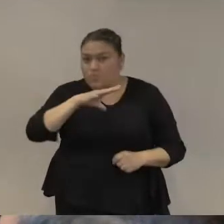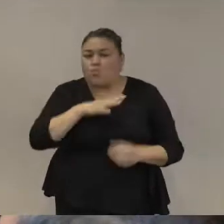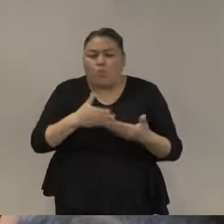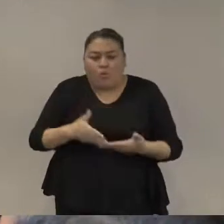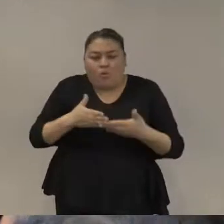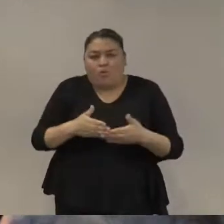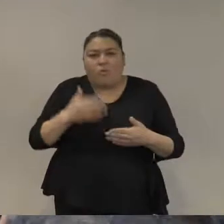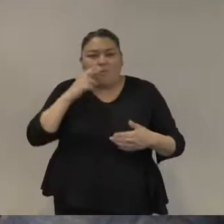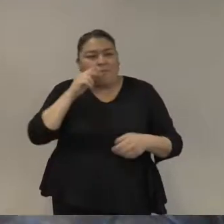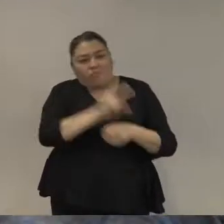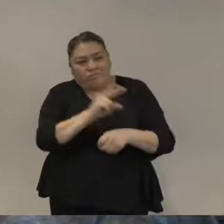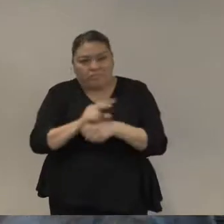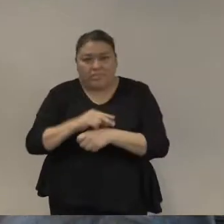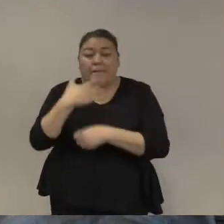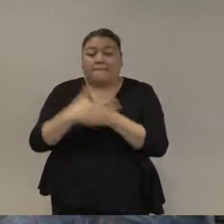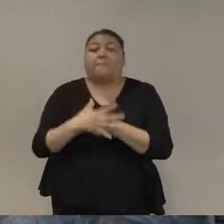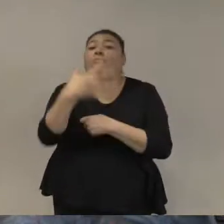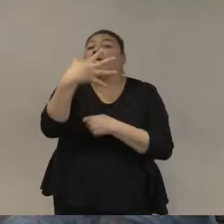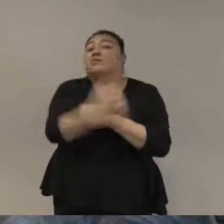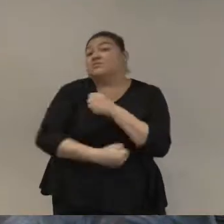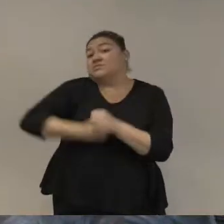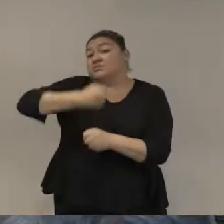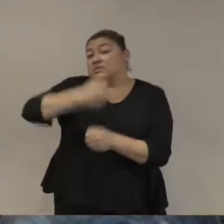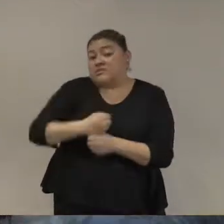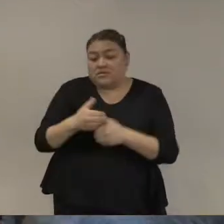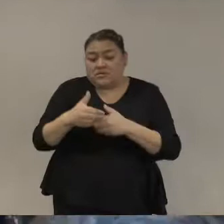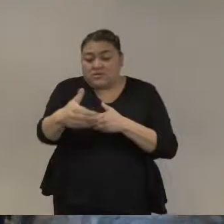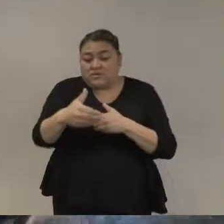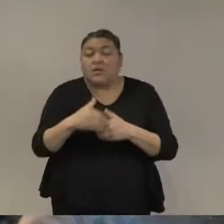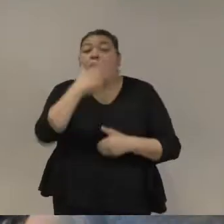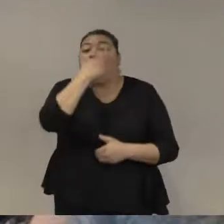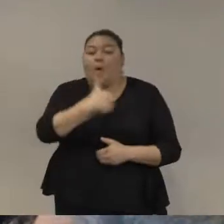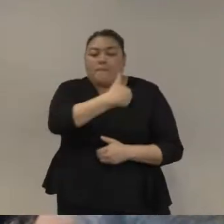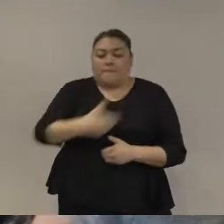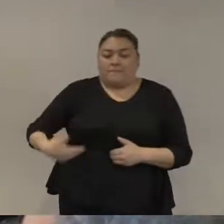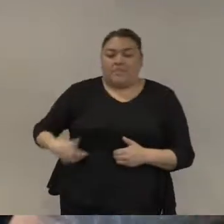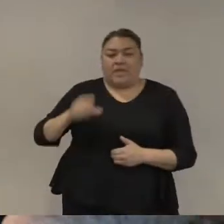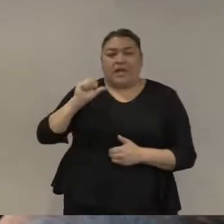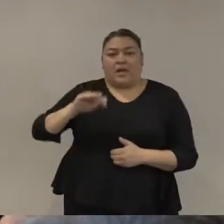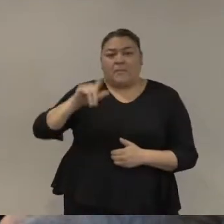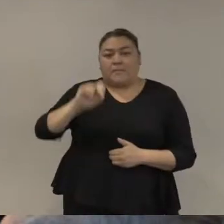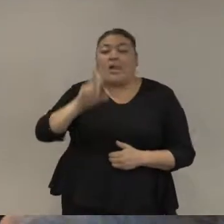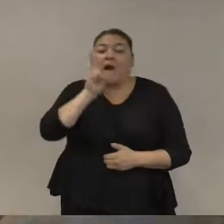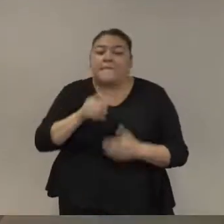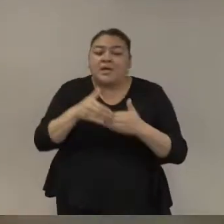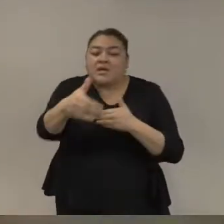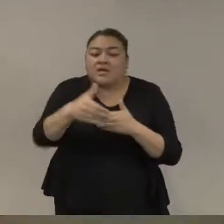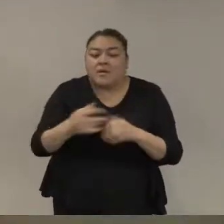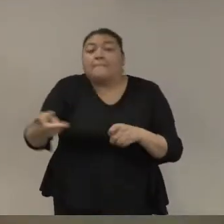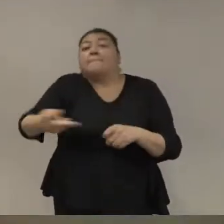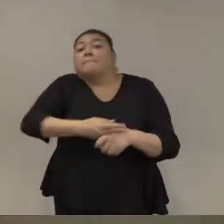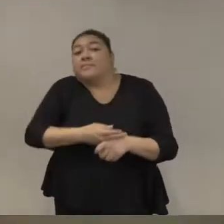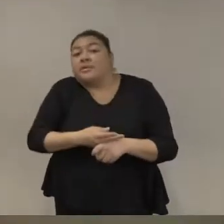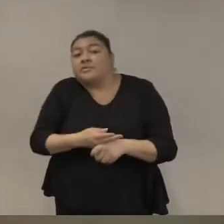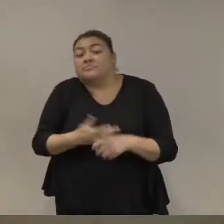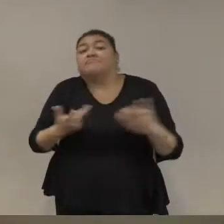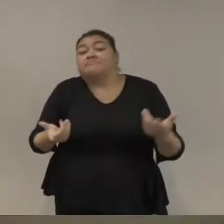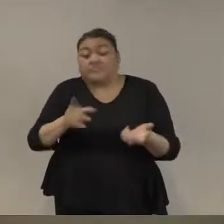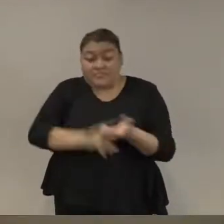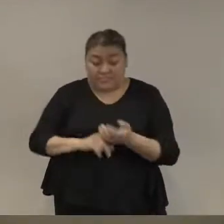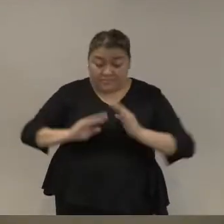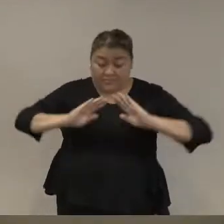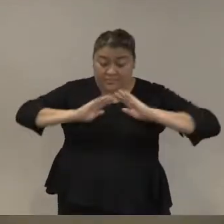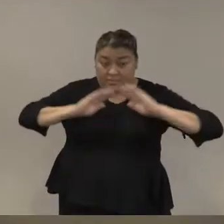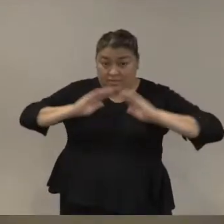probablemente a finales del periodo de López Obrador llegará un momento bastante clave los militares dentro de la